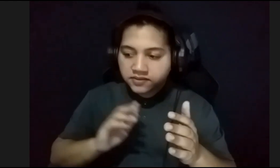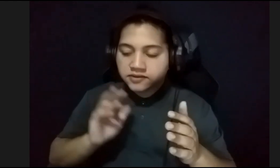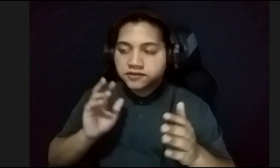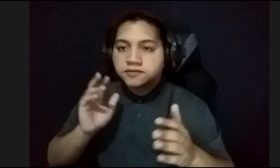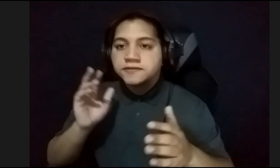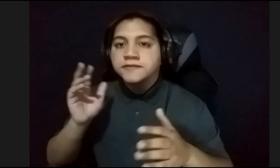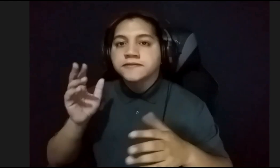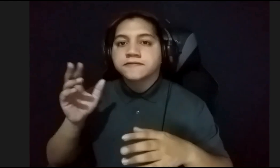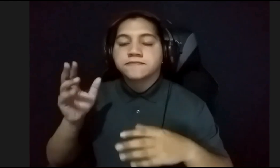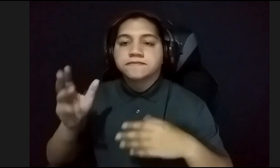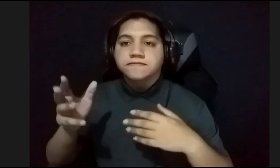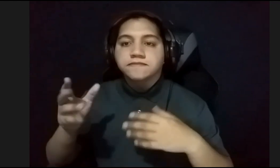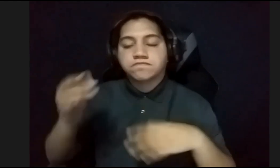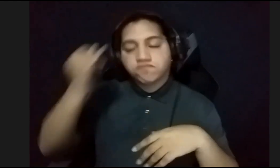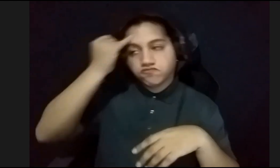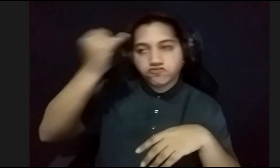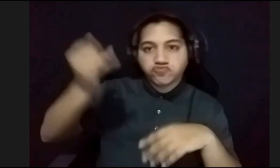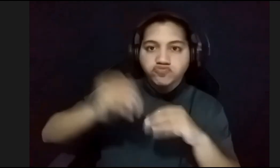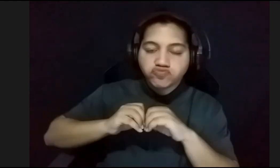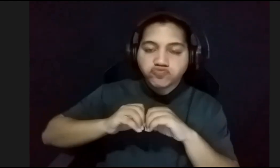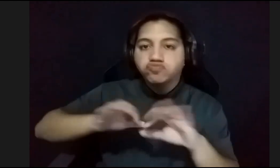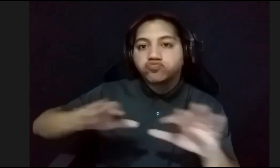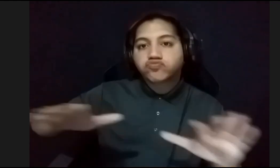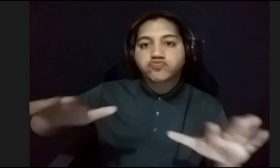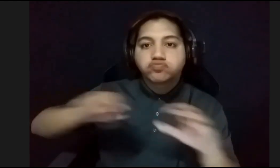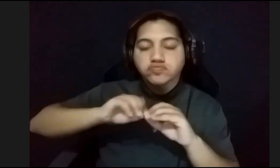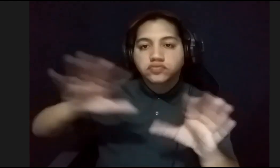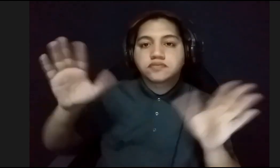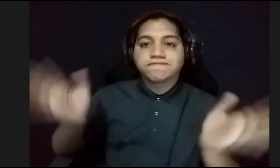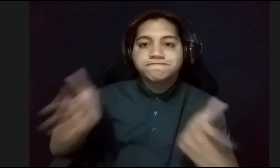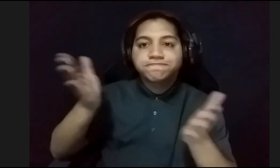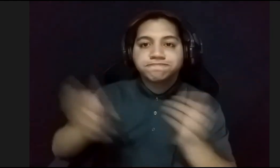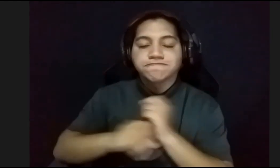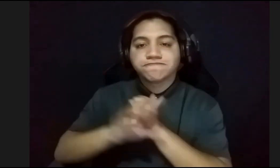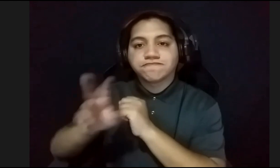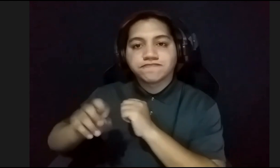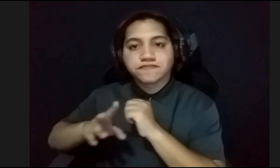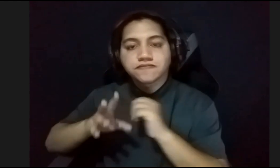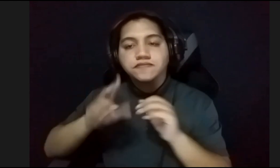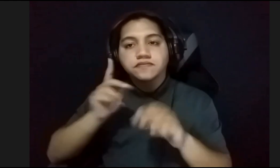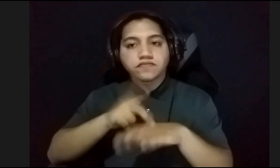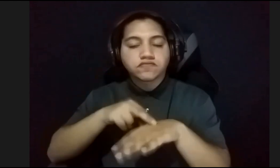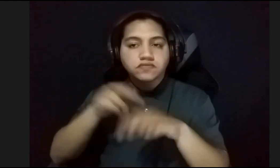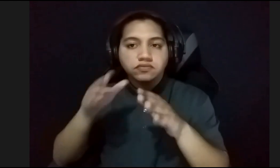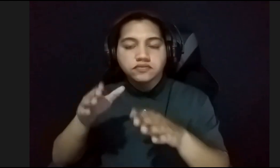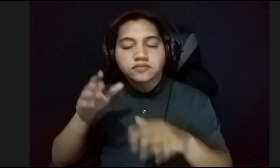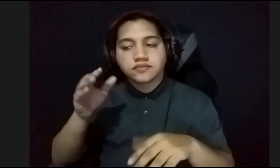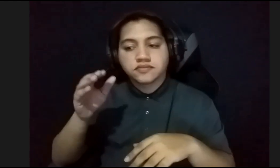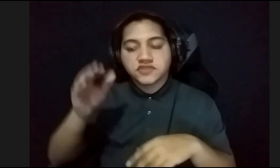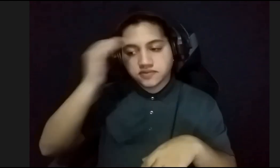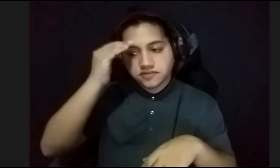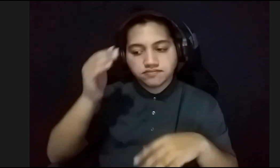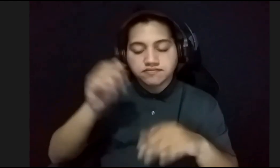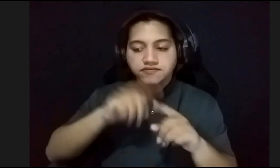la idea era divulgar, divulgar y promover entre la sociedad puertorriqueña, y dar a conocer diferentes